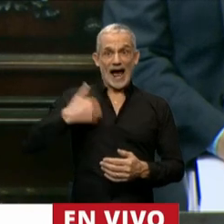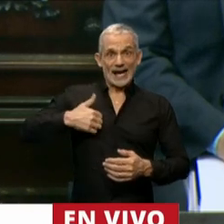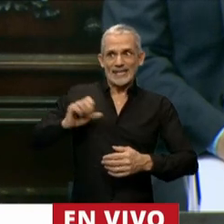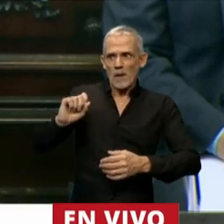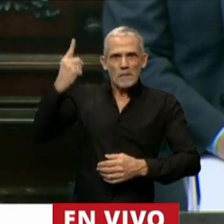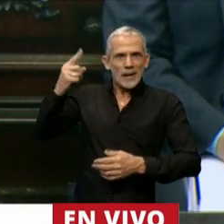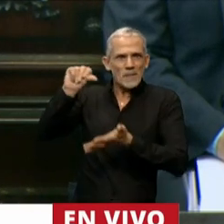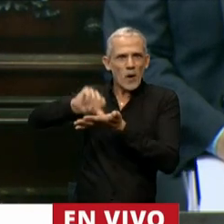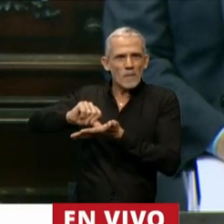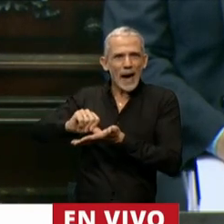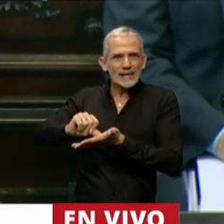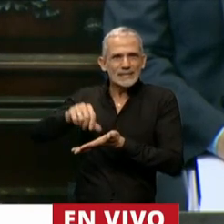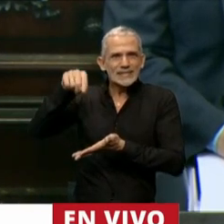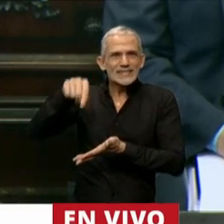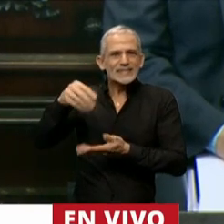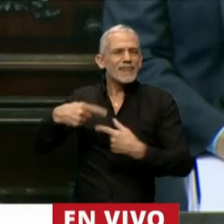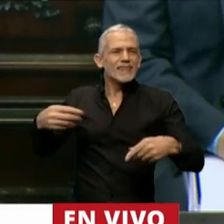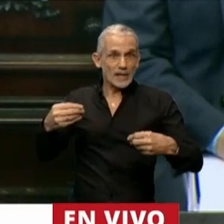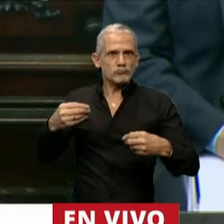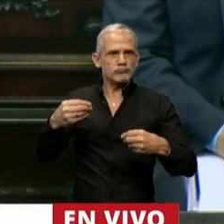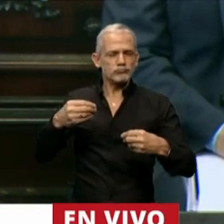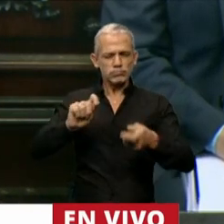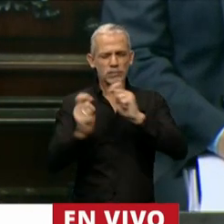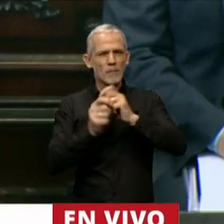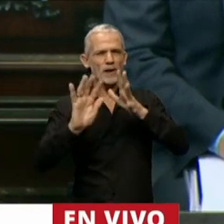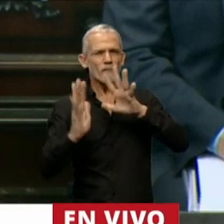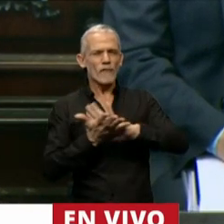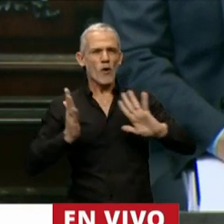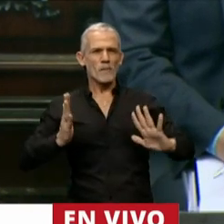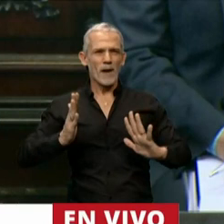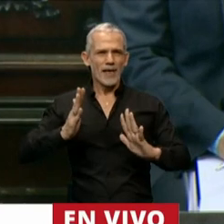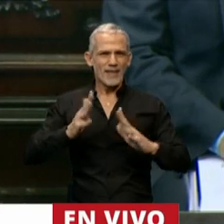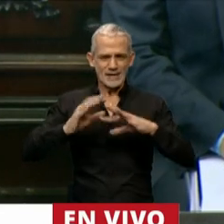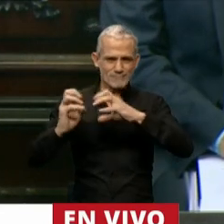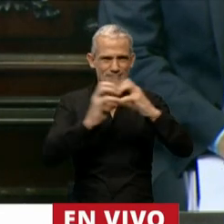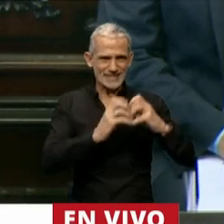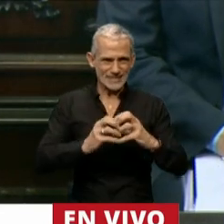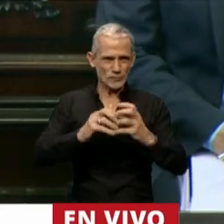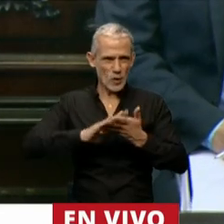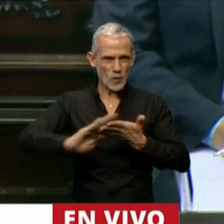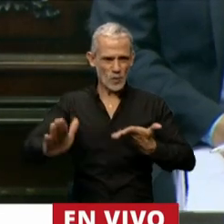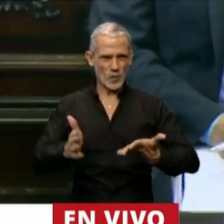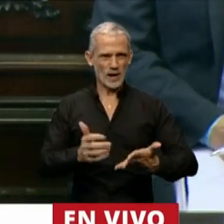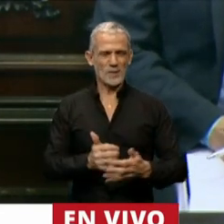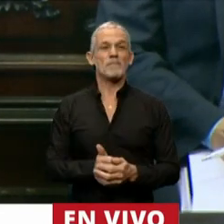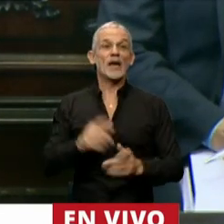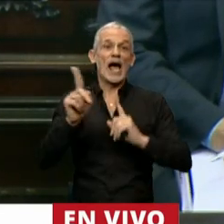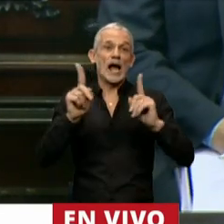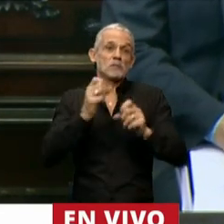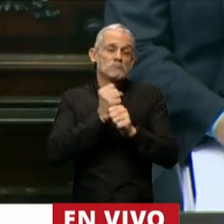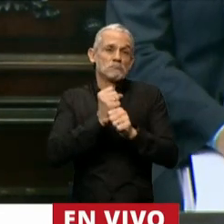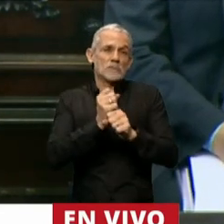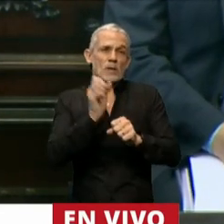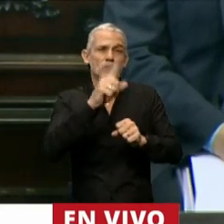que se acomodó y amoldó al tratamiento legislativo. Ahí quienes trabajan en los